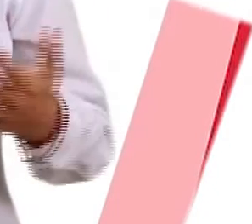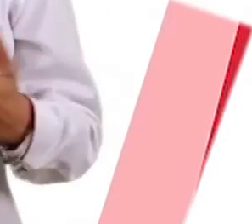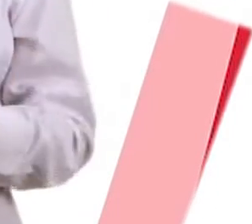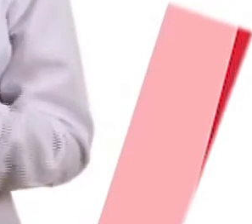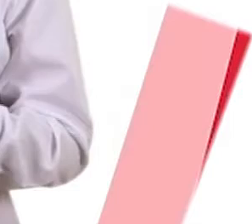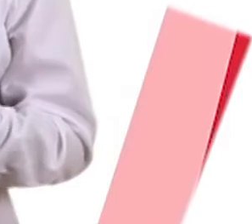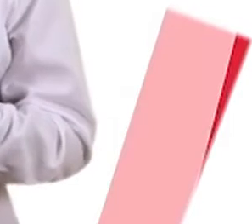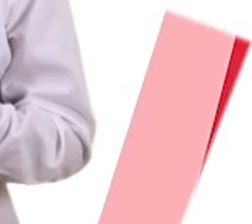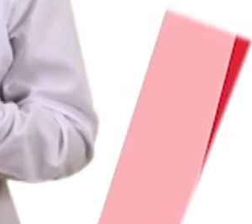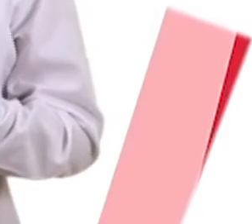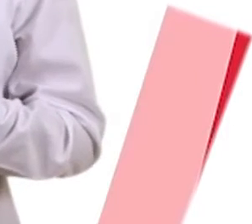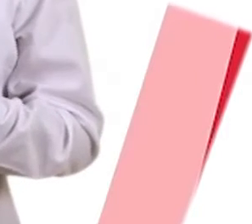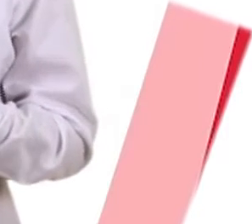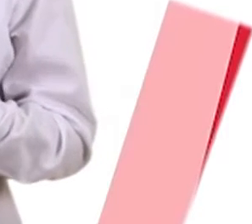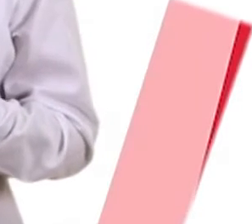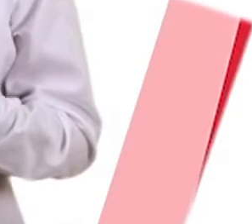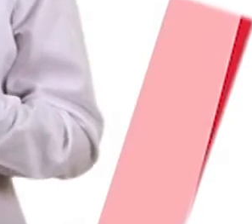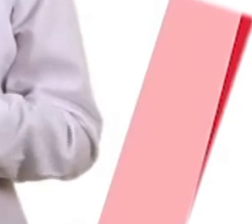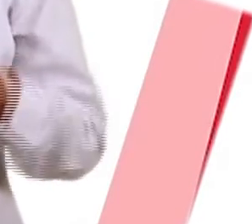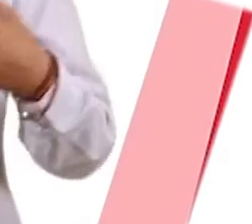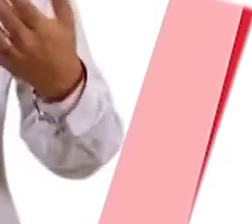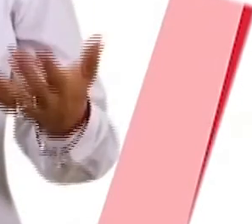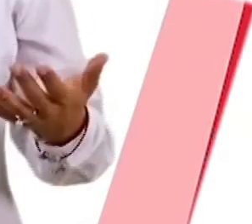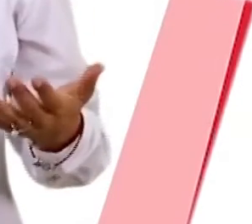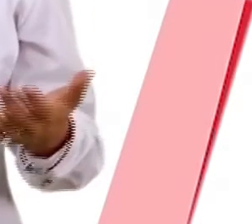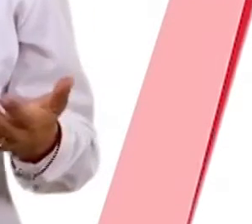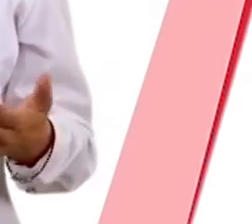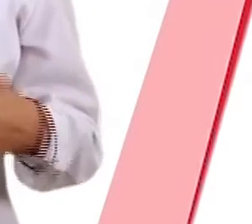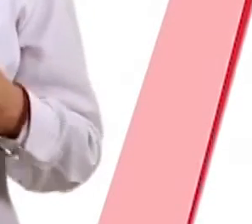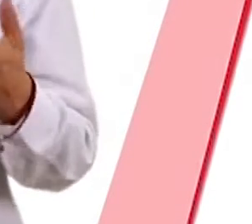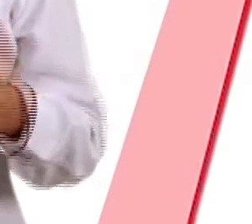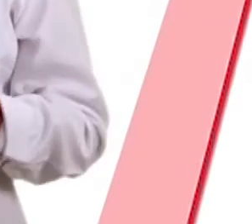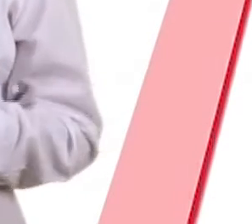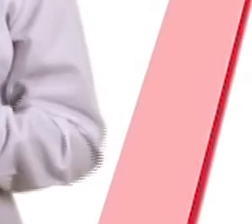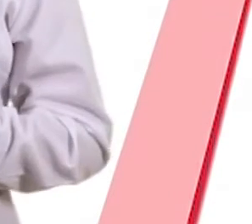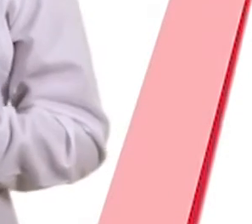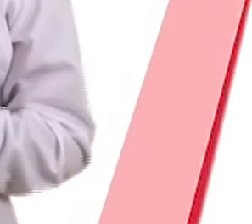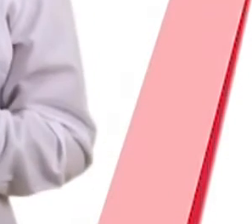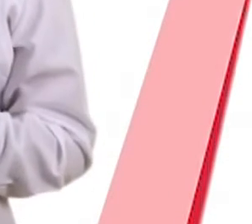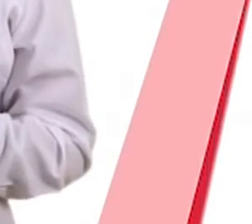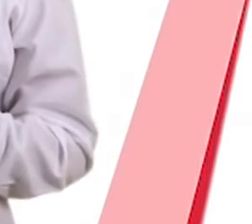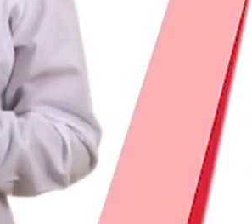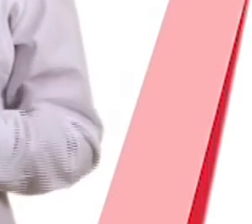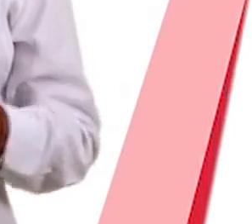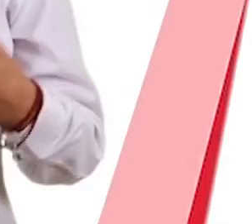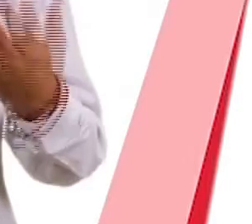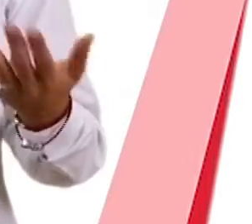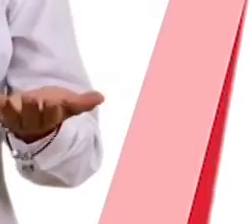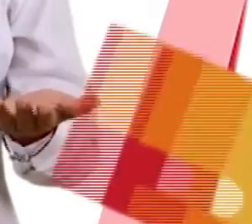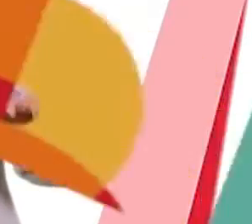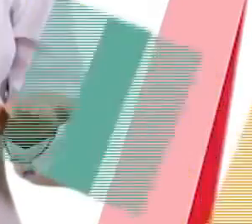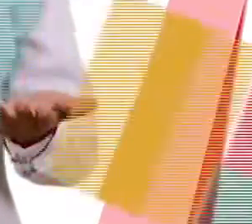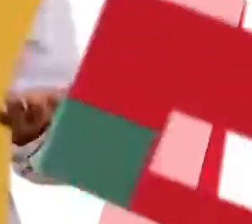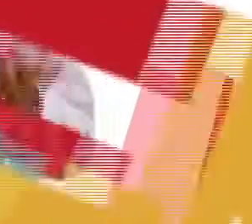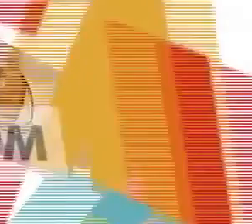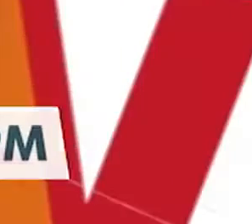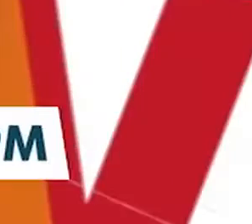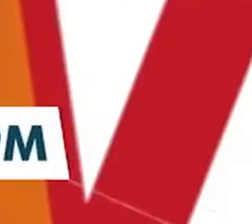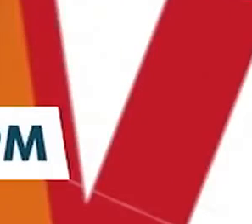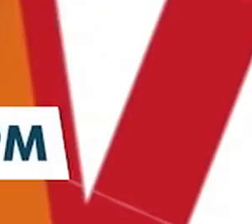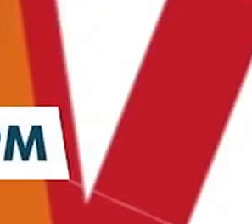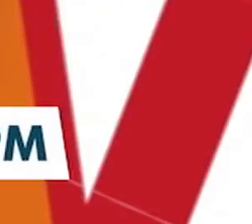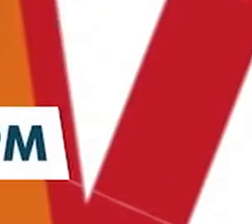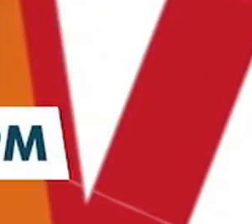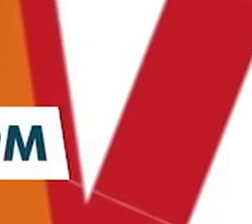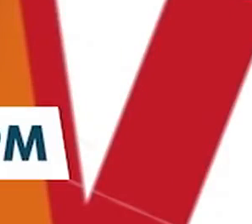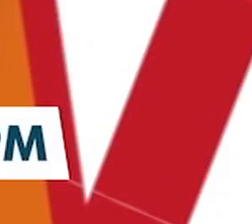por medio de la actividad física y mental promoviendo su salud y su bienestar integral Buena Vida de